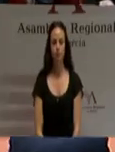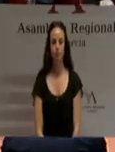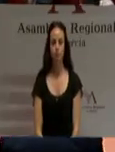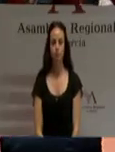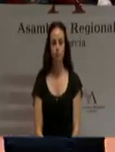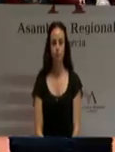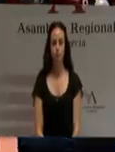señor presidente.